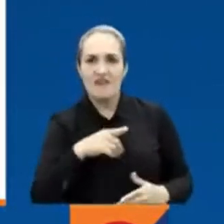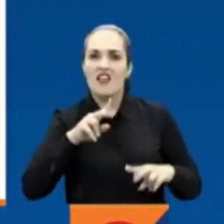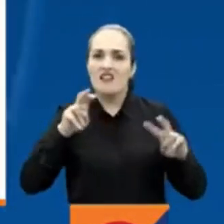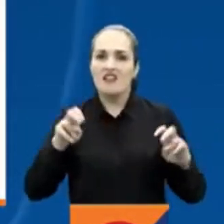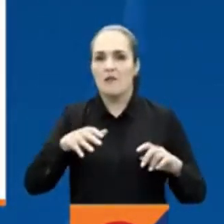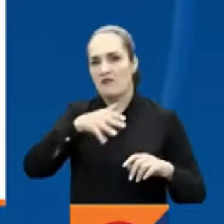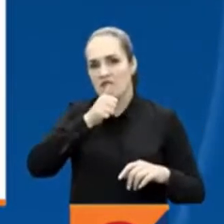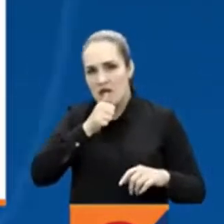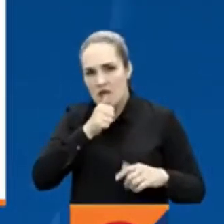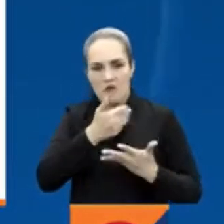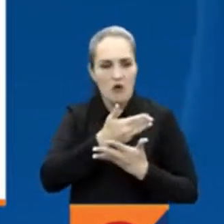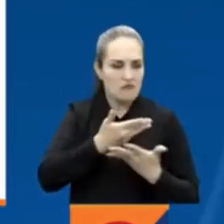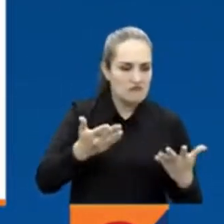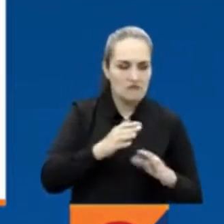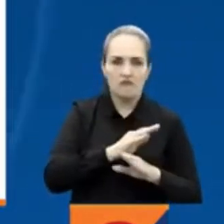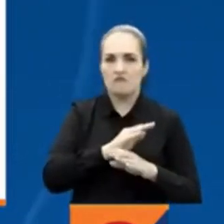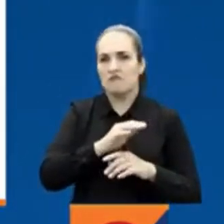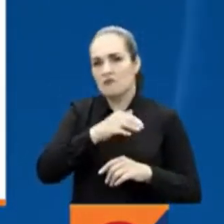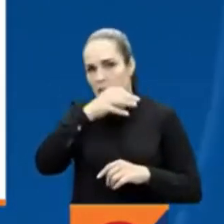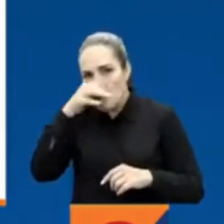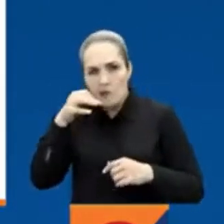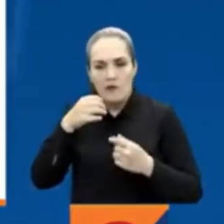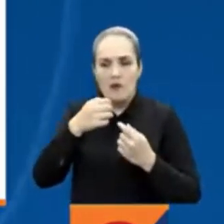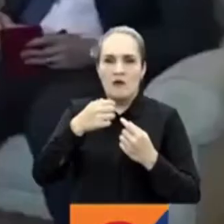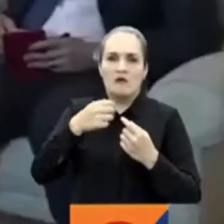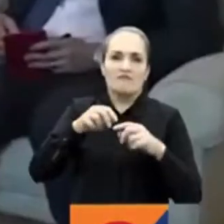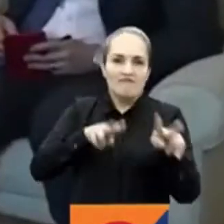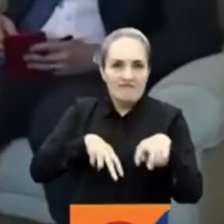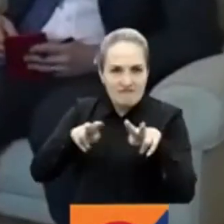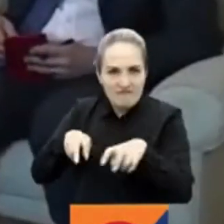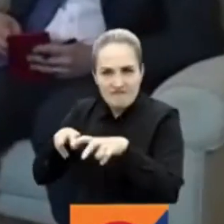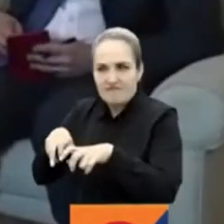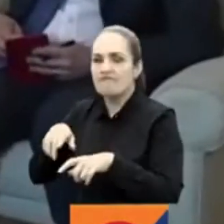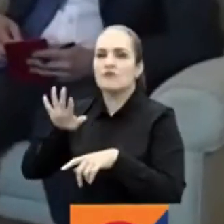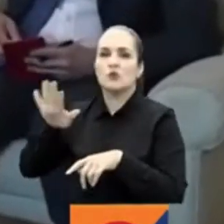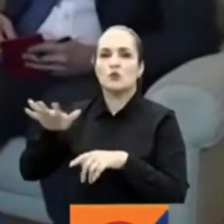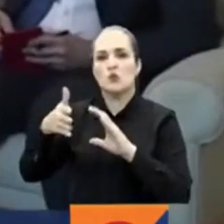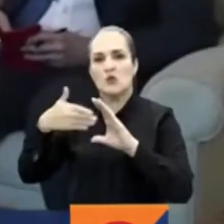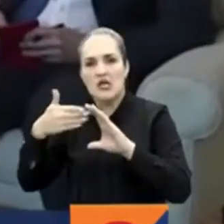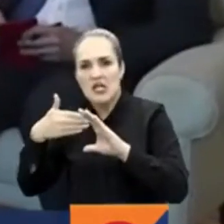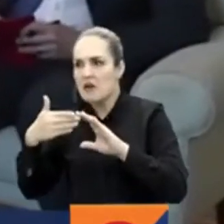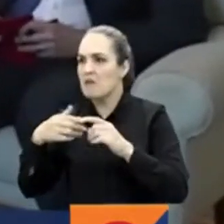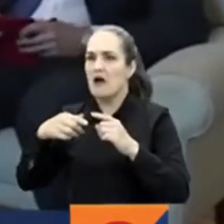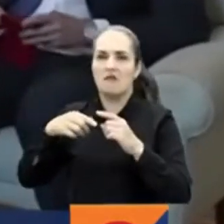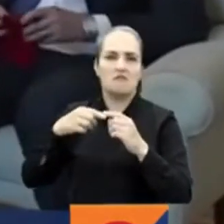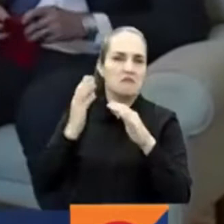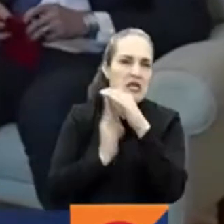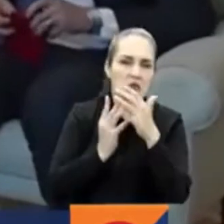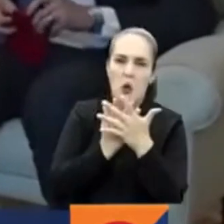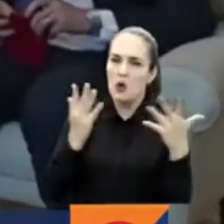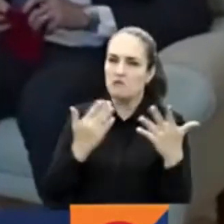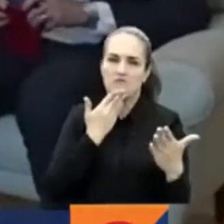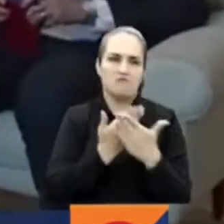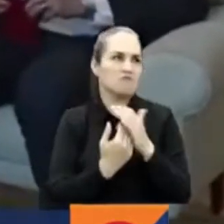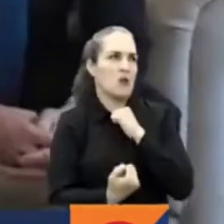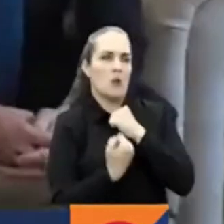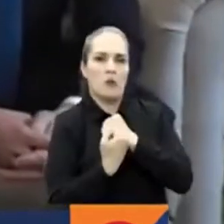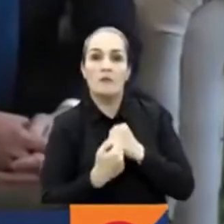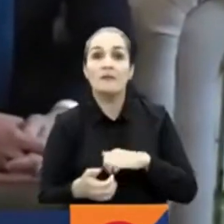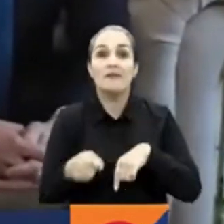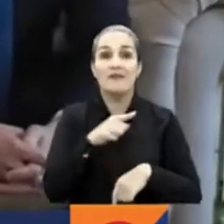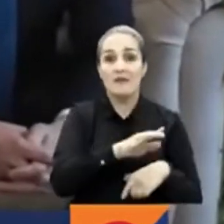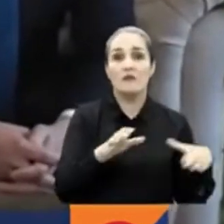comercio y migración, temas prioritarios para la agenda bilateral. En el encuentro, la delegación estadounidense reafirmó su